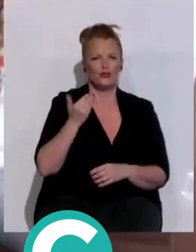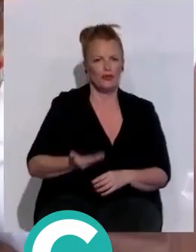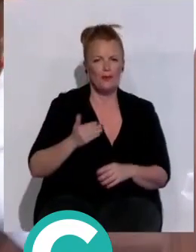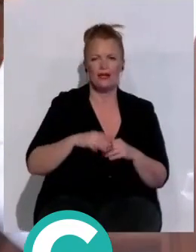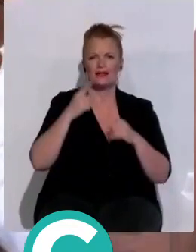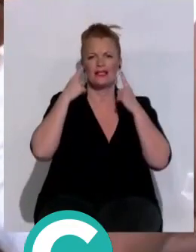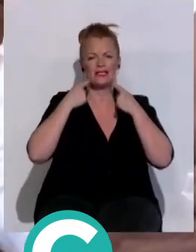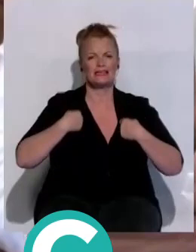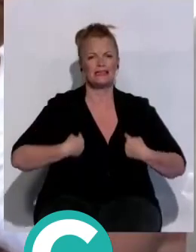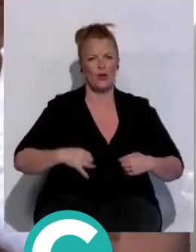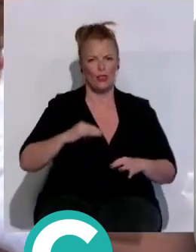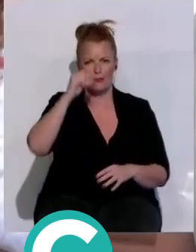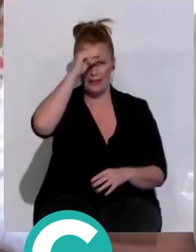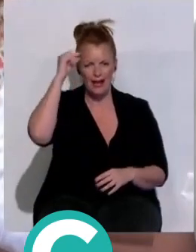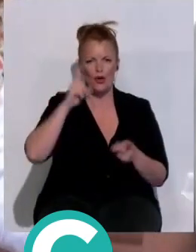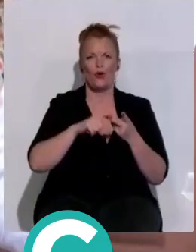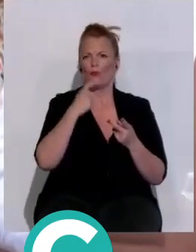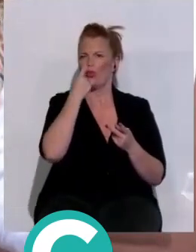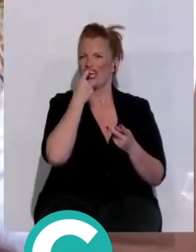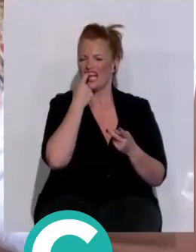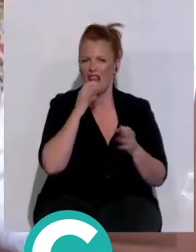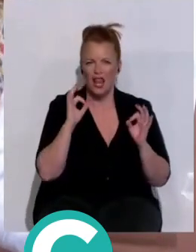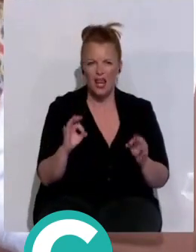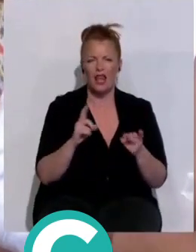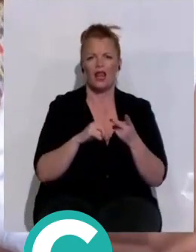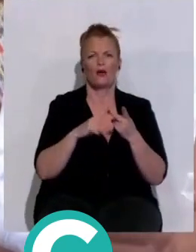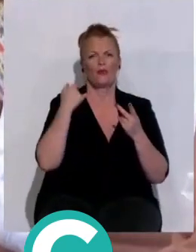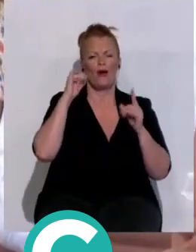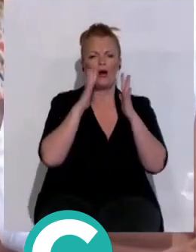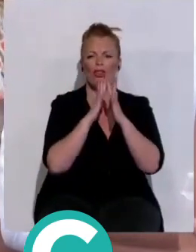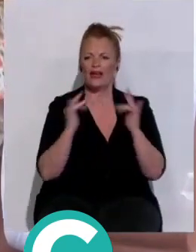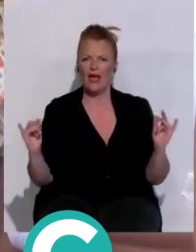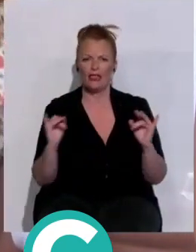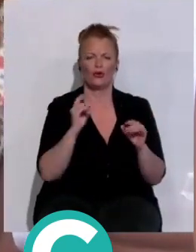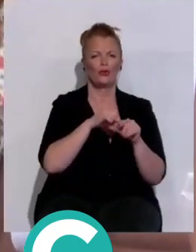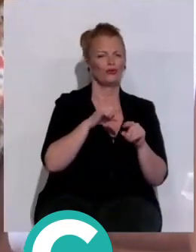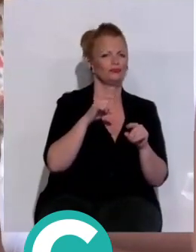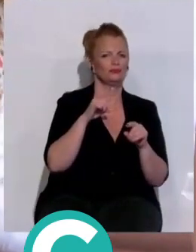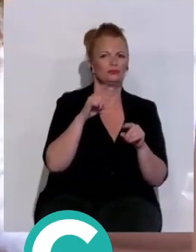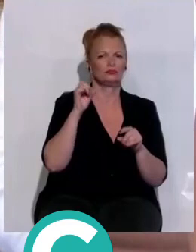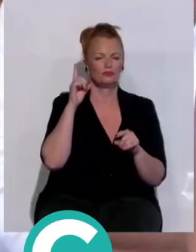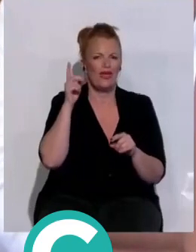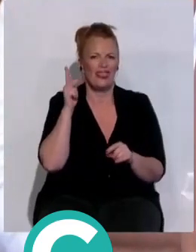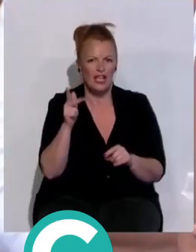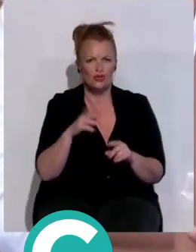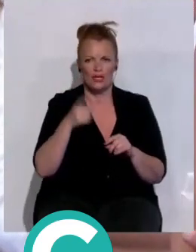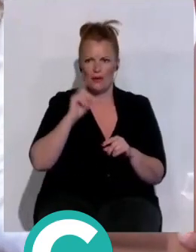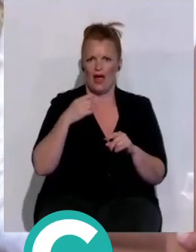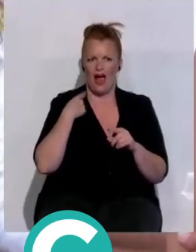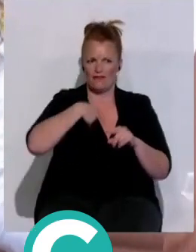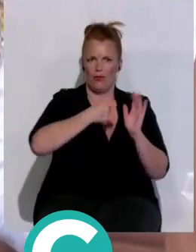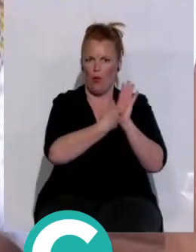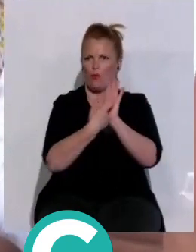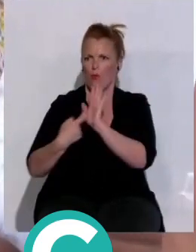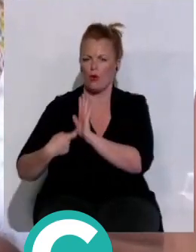la salud mental, vamos a conquistar la salud bucodental, vamos a conquistar la conciliación, vamos a conquistar derechos que nos han quitado, que nos han